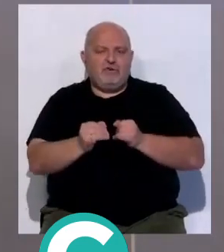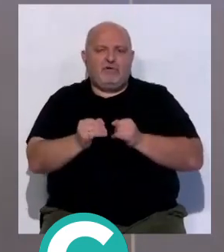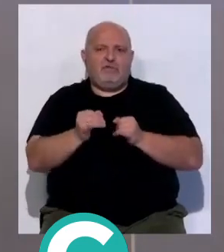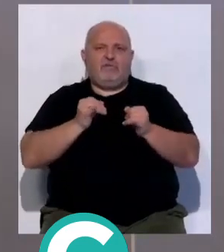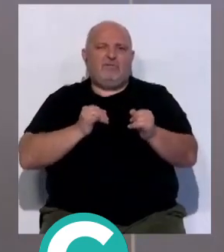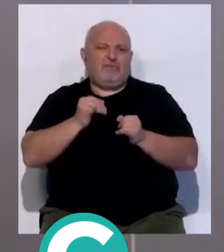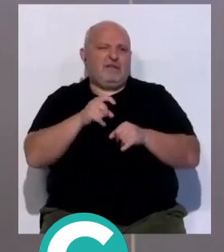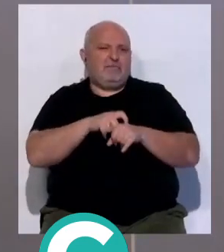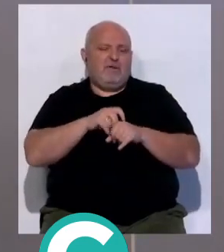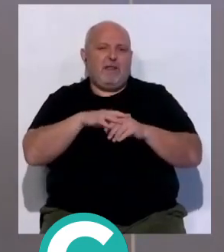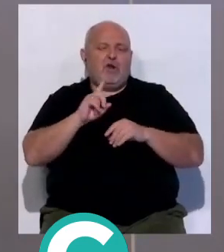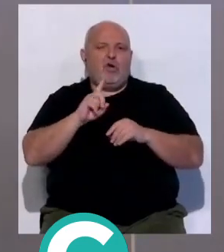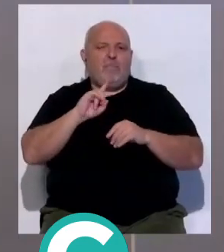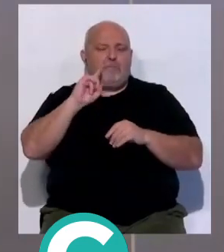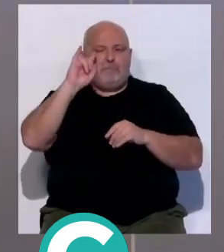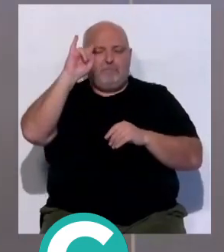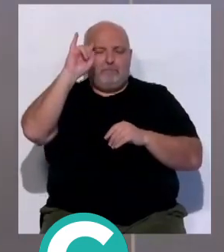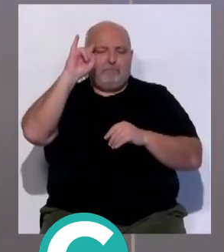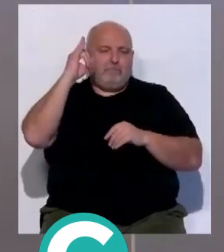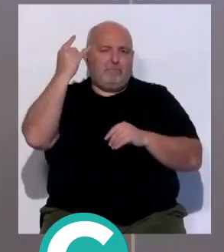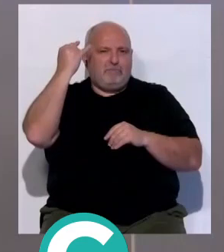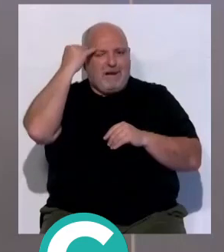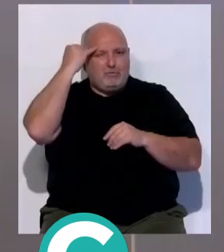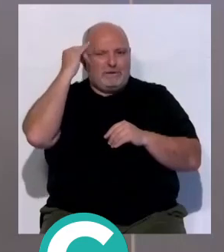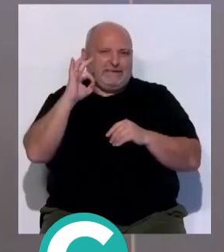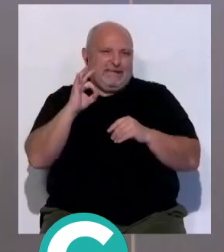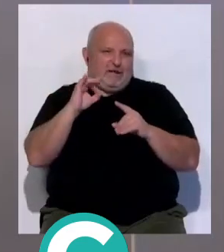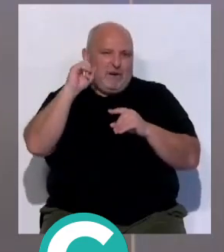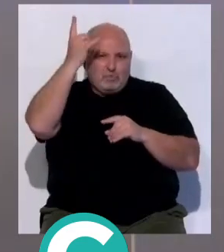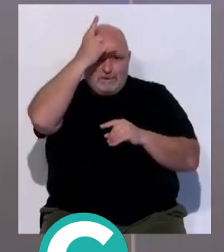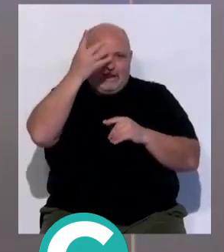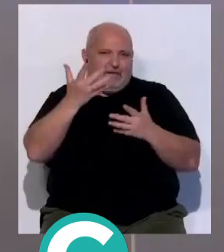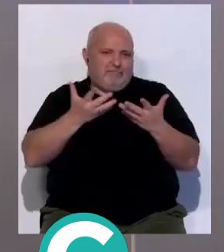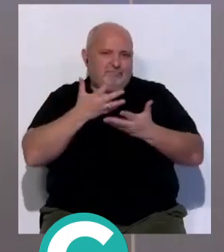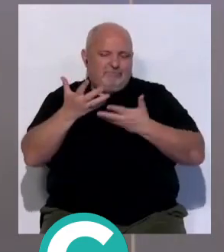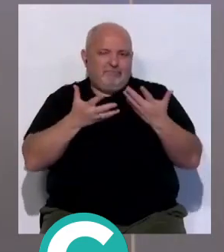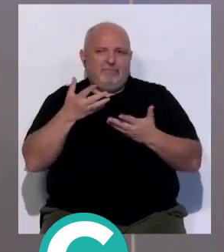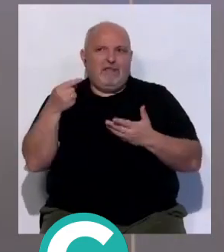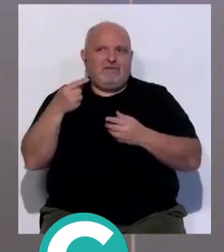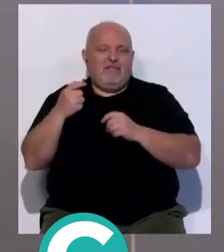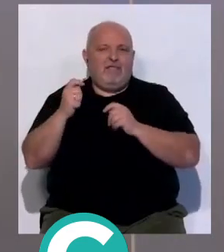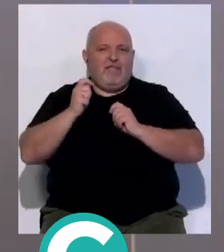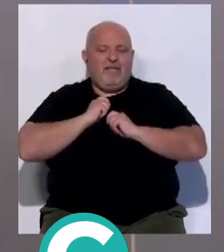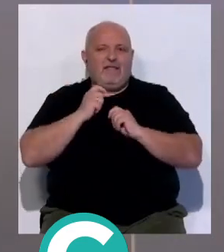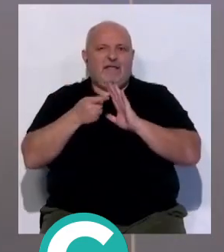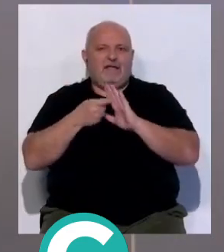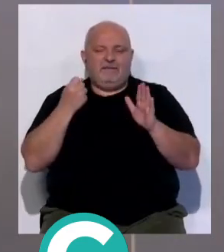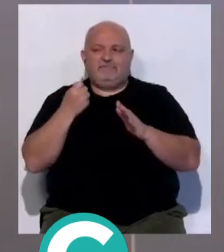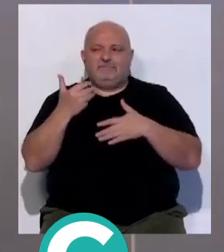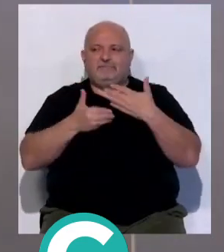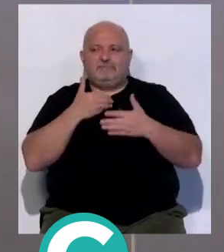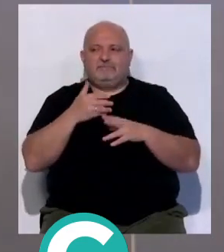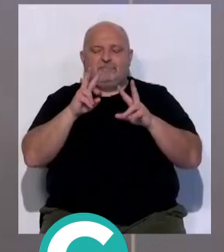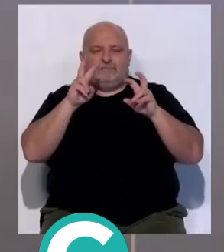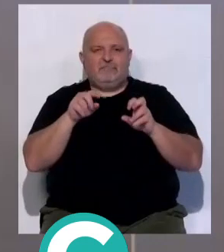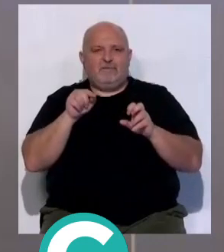así, si vas con una determinada ropa, o sea, todas esas sensaciones, si hay algo que ha sido negativo, quitarlo del medio. En